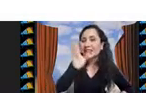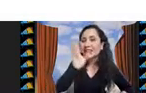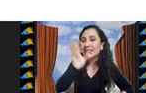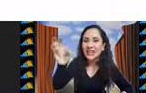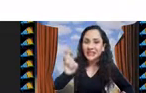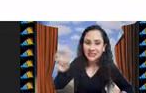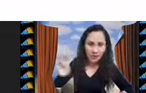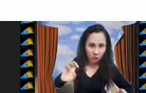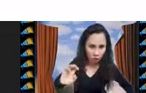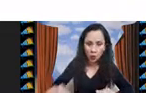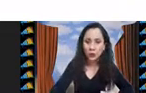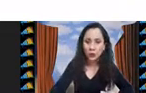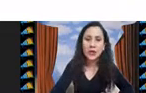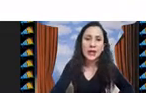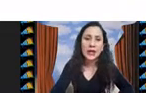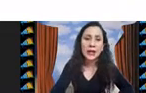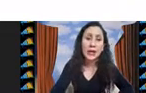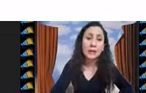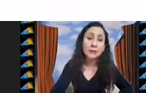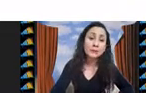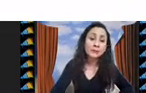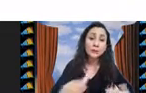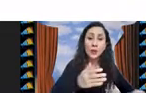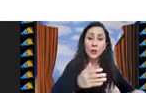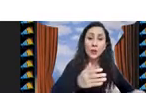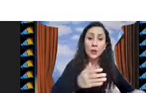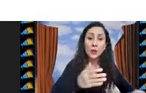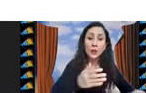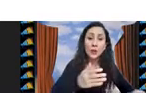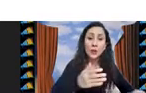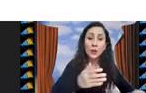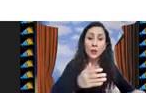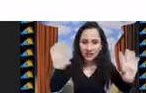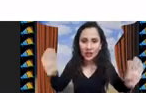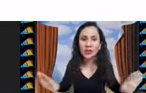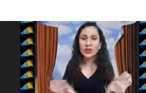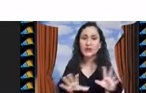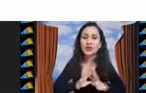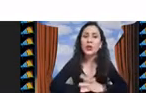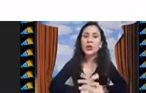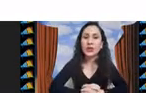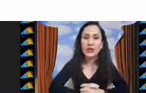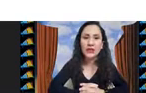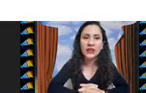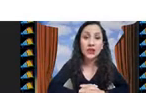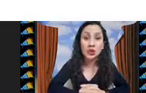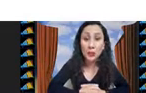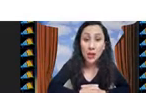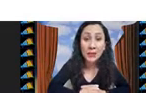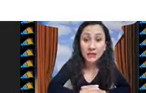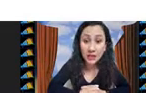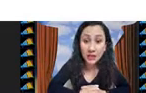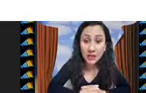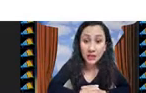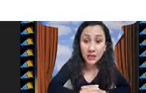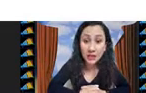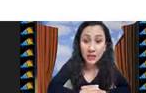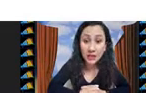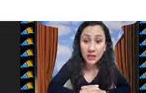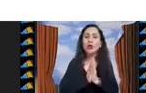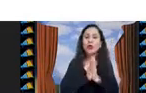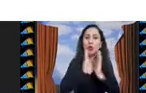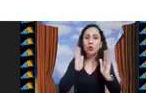características de los grupos entonces a grandes rasgos así es como se definen los problemas de